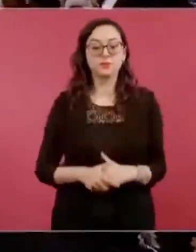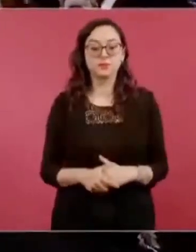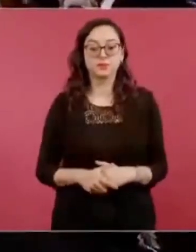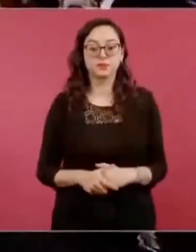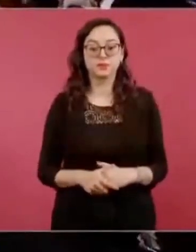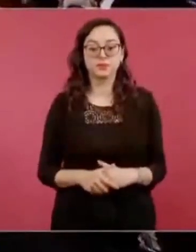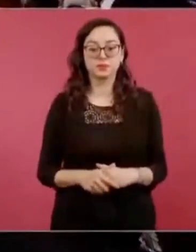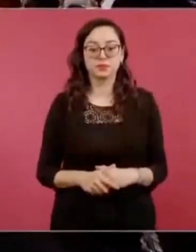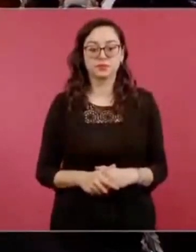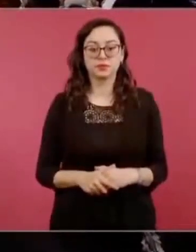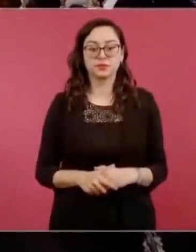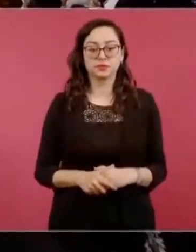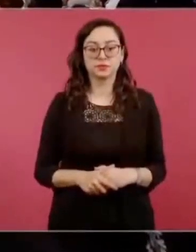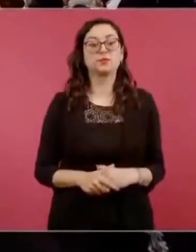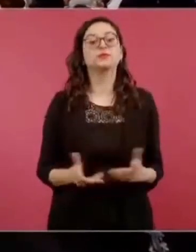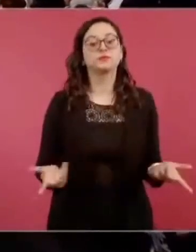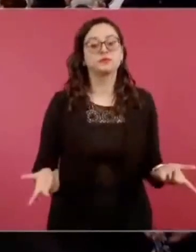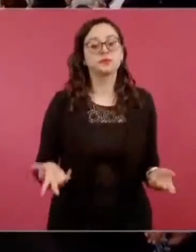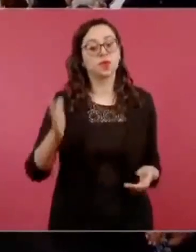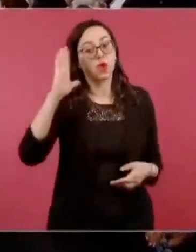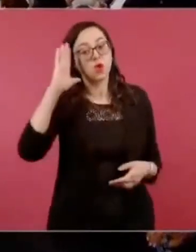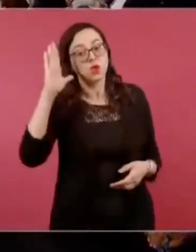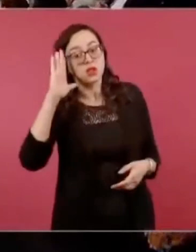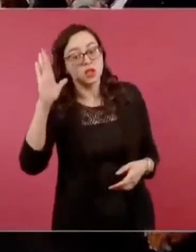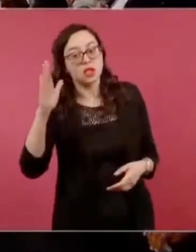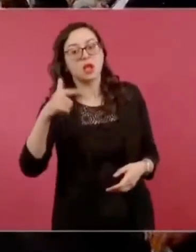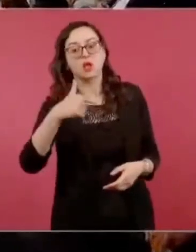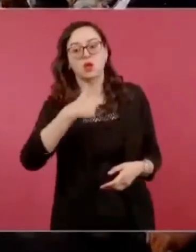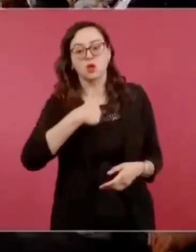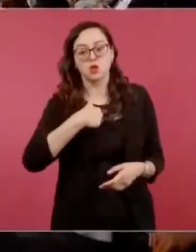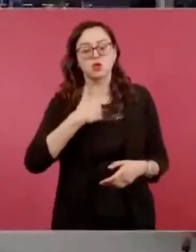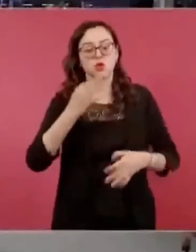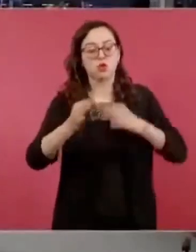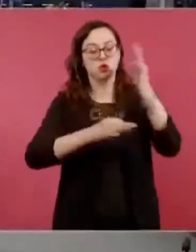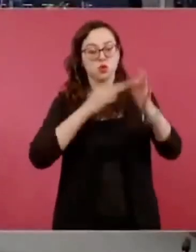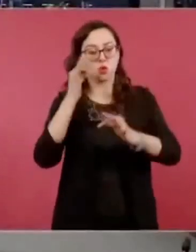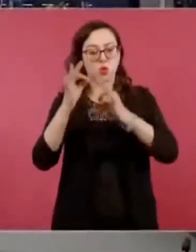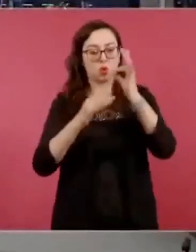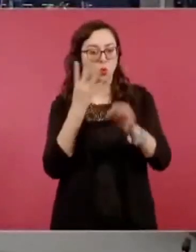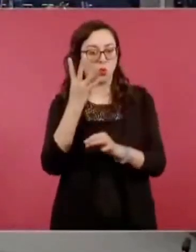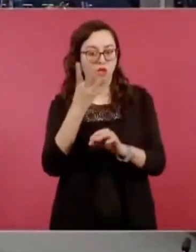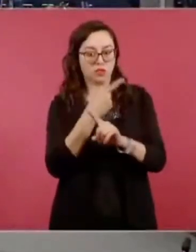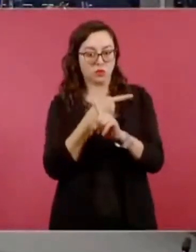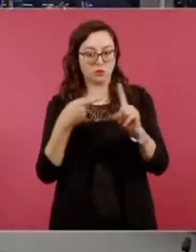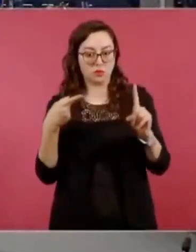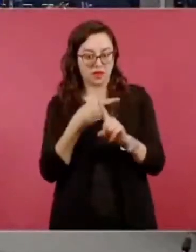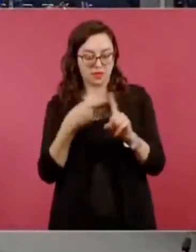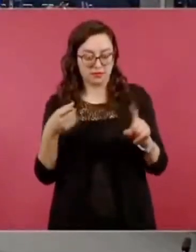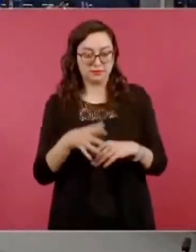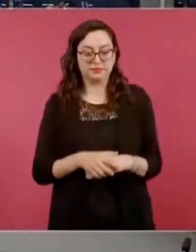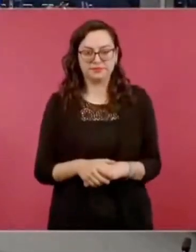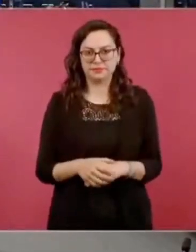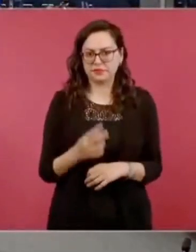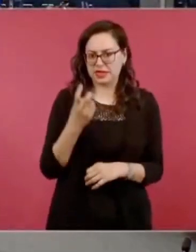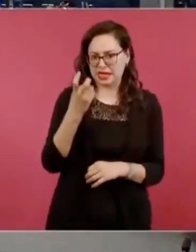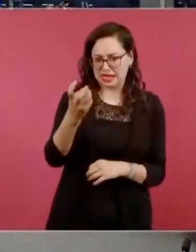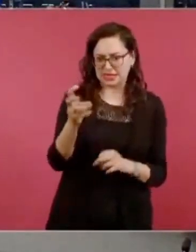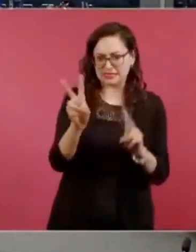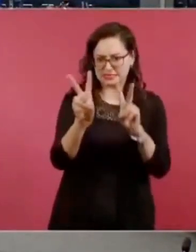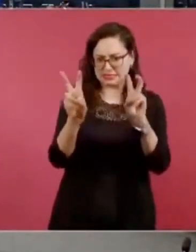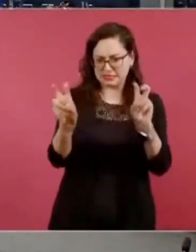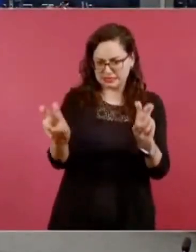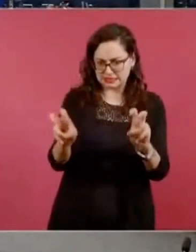Carlos Guzmán. De este lado, presidente. Carlos Guzmán, de Cuatro Media Telecomunicación. Estaba en Noticias. Con respecto al tema, sí me gustaría